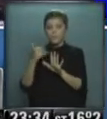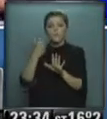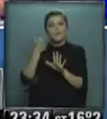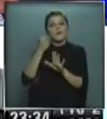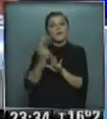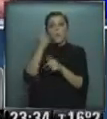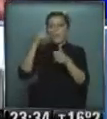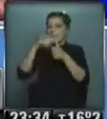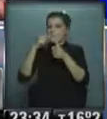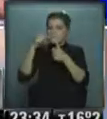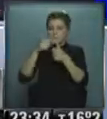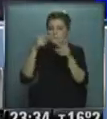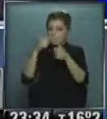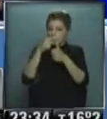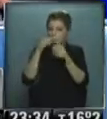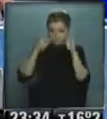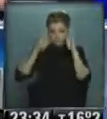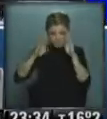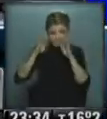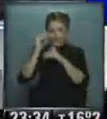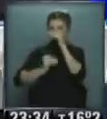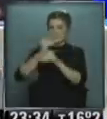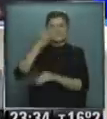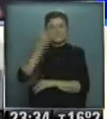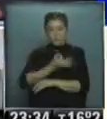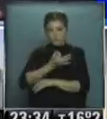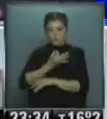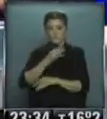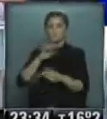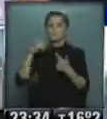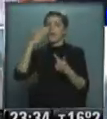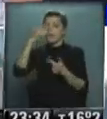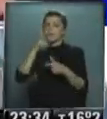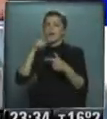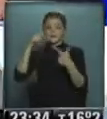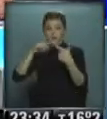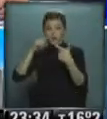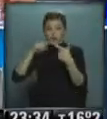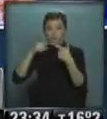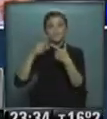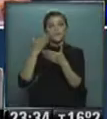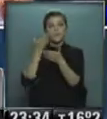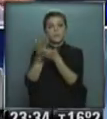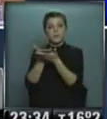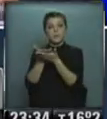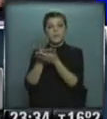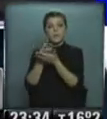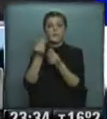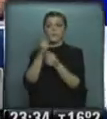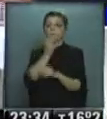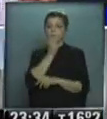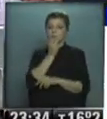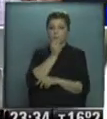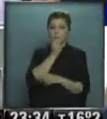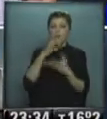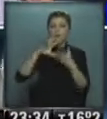que es uno de los puntos en el cual seguramente se va a avanzar hubo reclamos de parte del sector empresario con respecto a algún pedido de mayor flexibilidad en